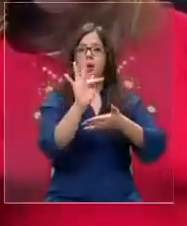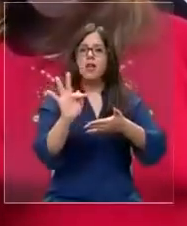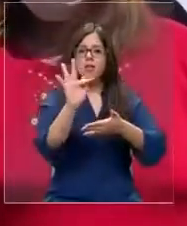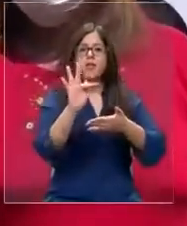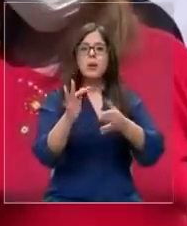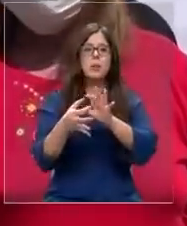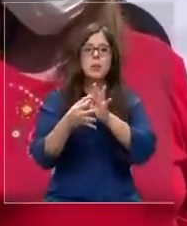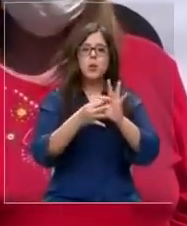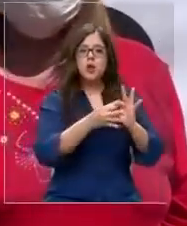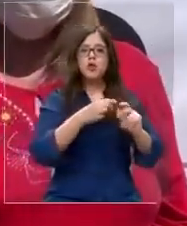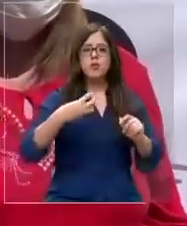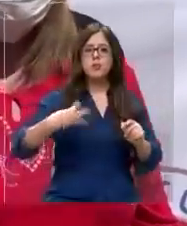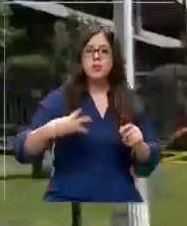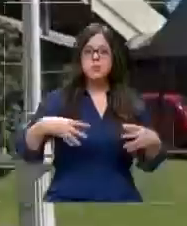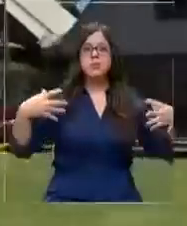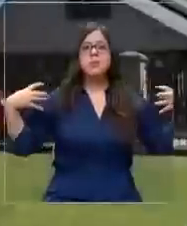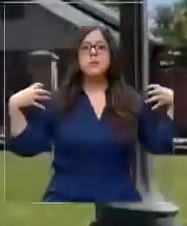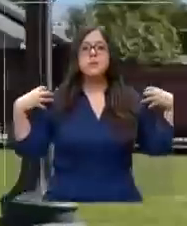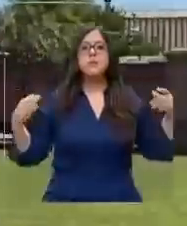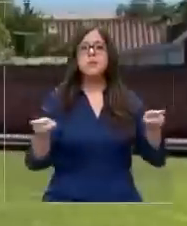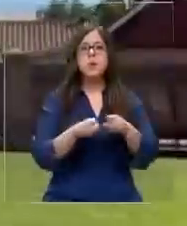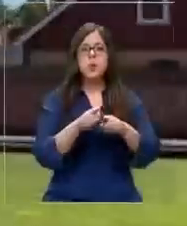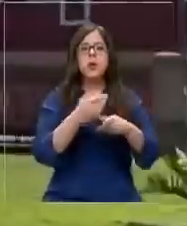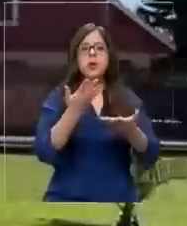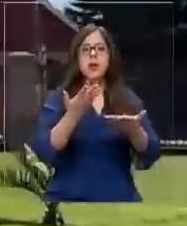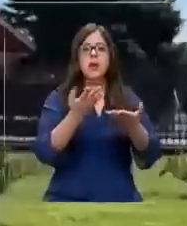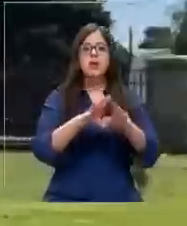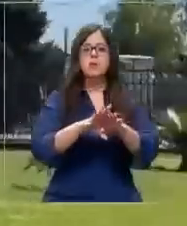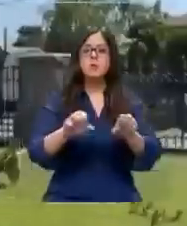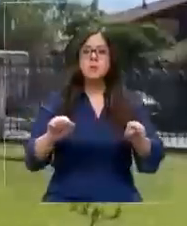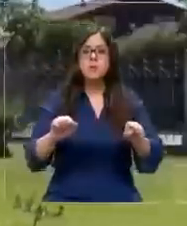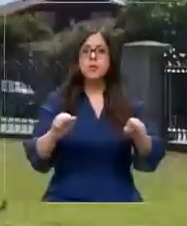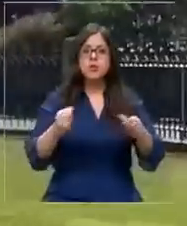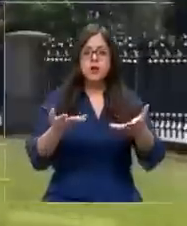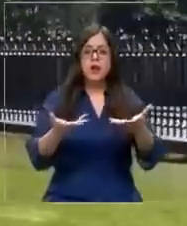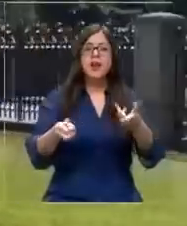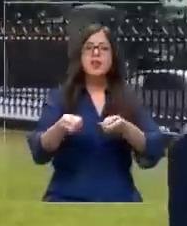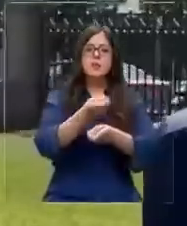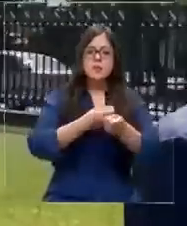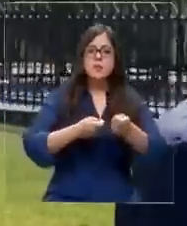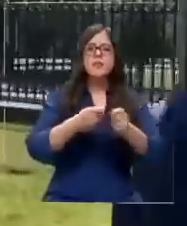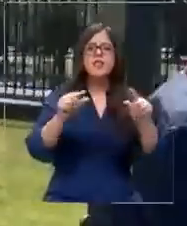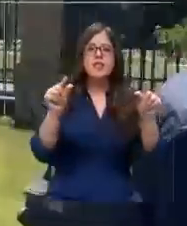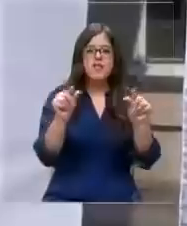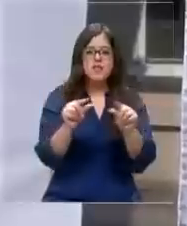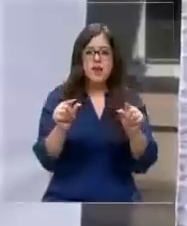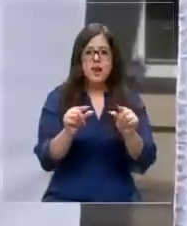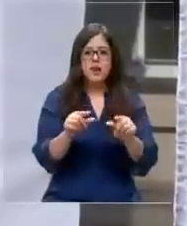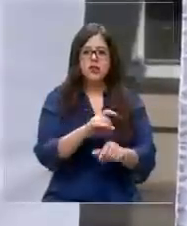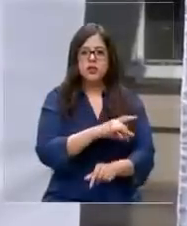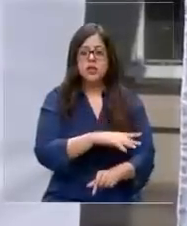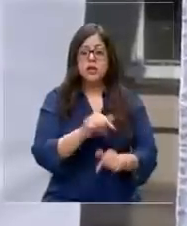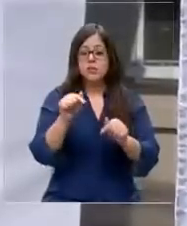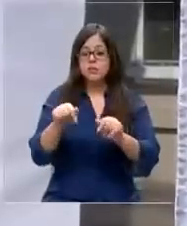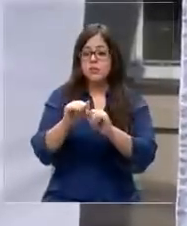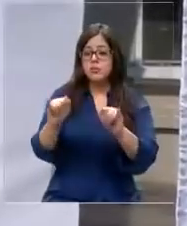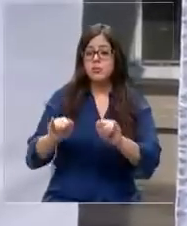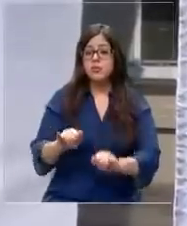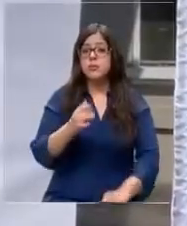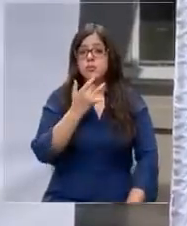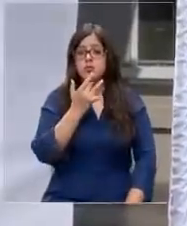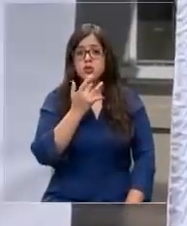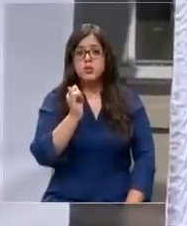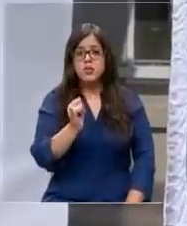iniciativa municipal que promete entregar a los vecinos el precio más barato de Chile. El mecanismo es sencillo,